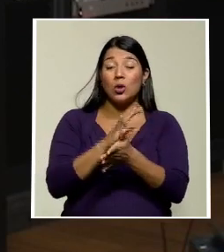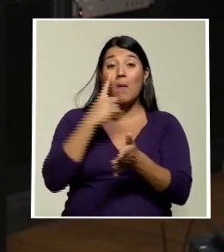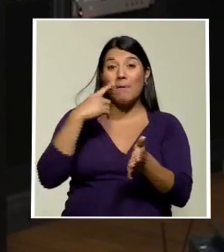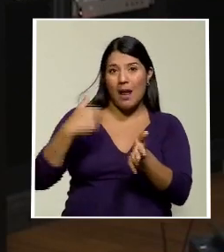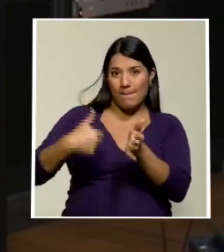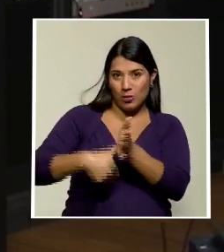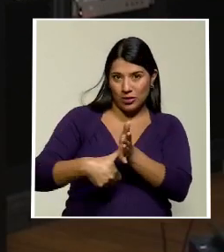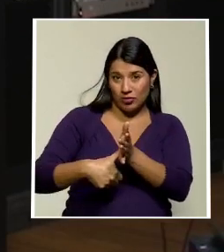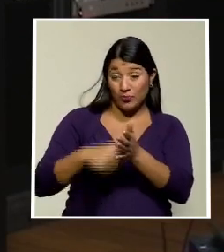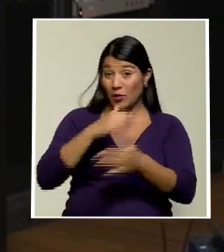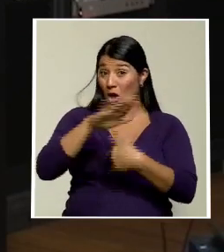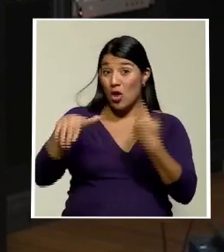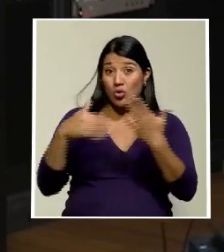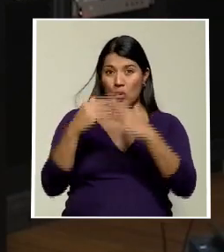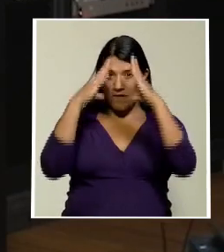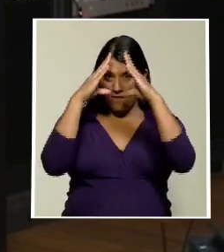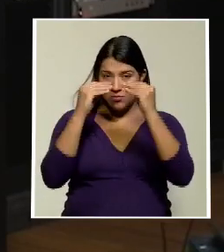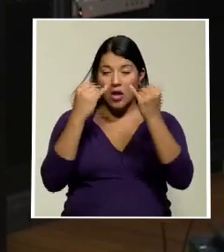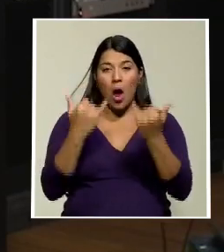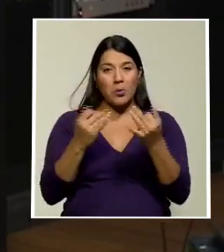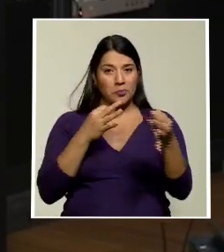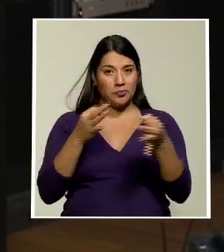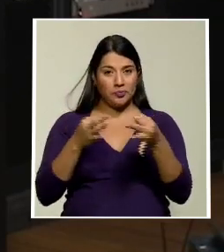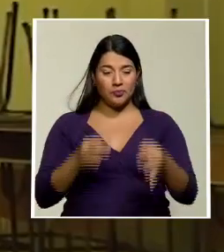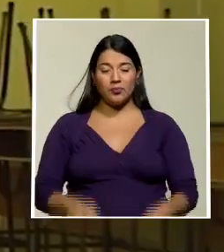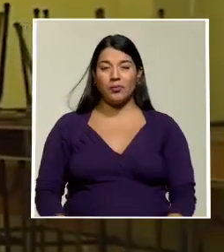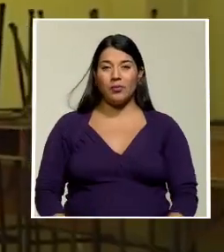Todos estos detalles los vemos a continuación.